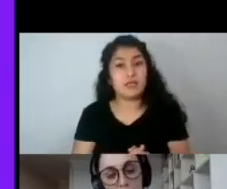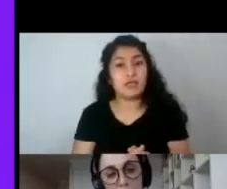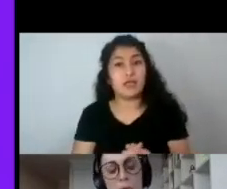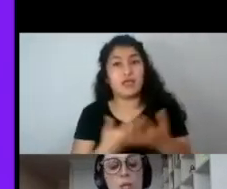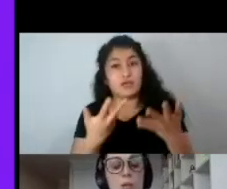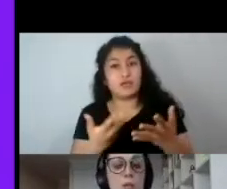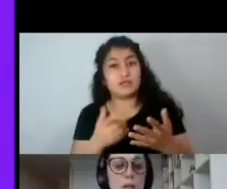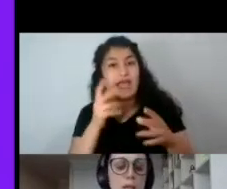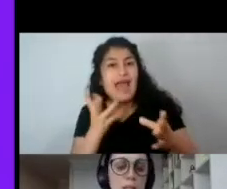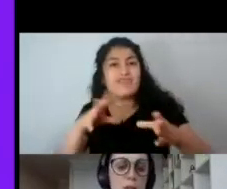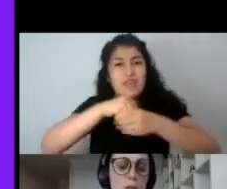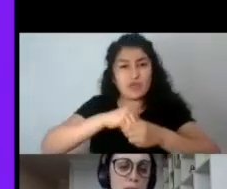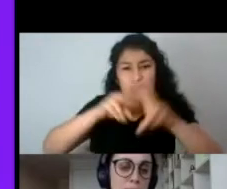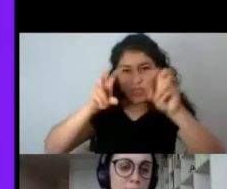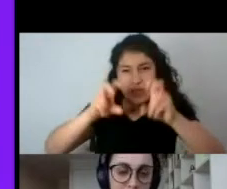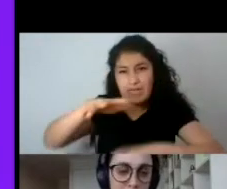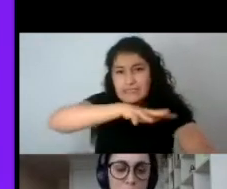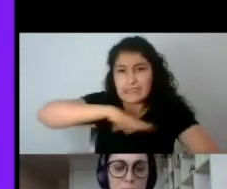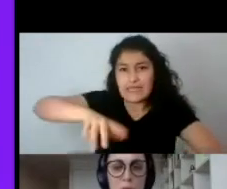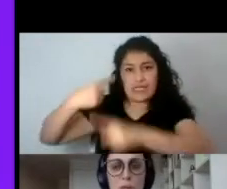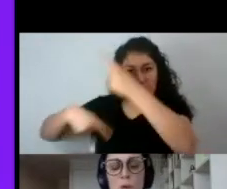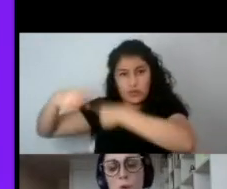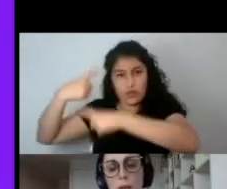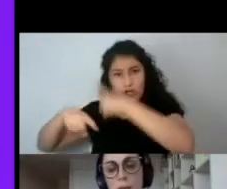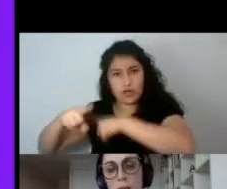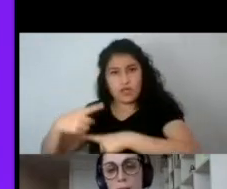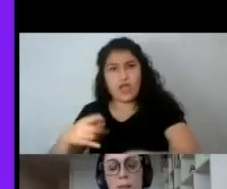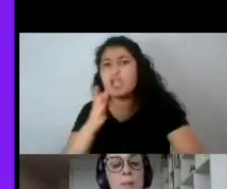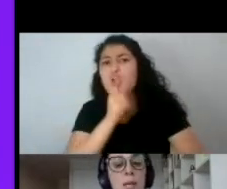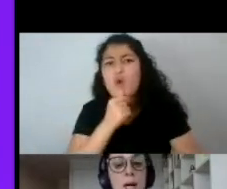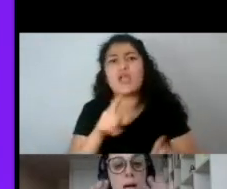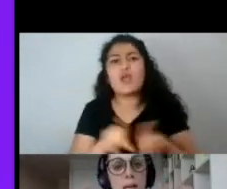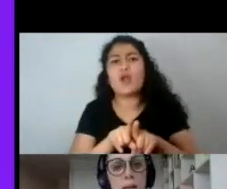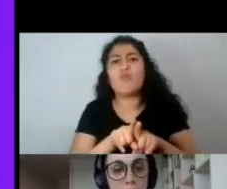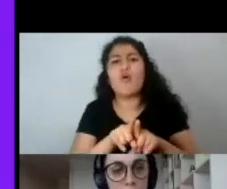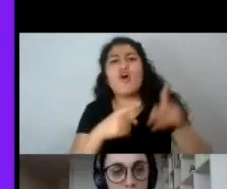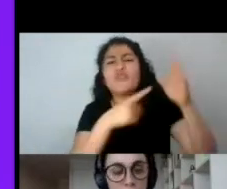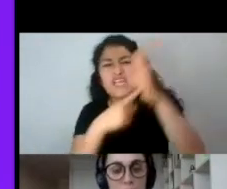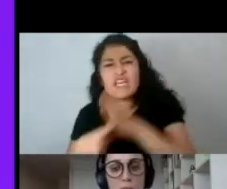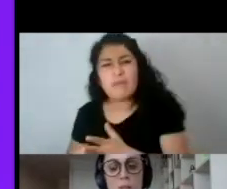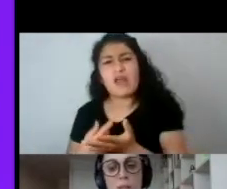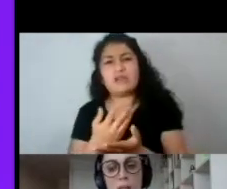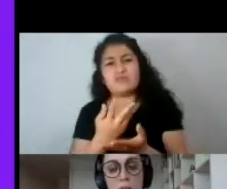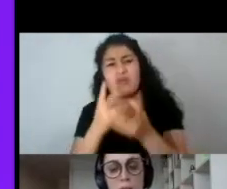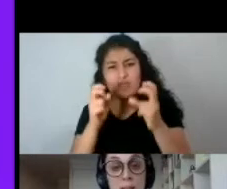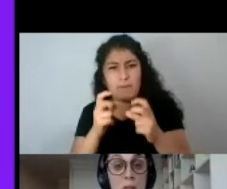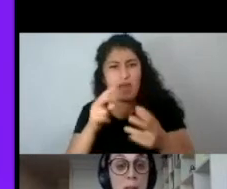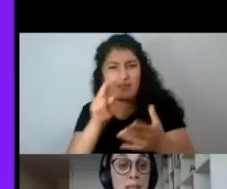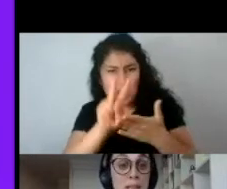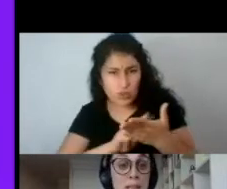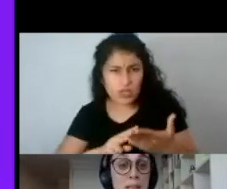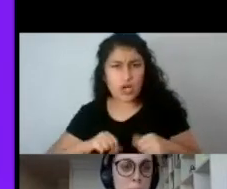contexto histórico, que no denigran a sus lectores jóvenes, en fin. Acá una selección de obras